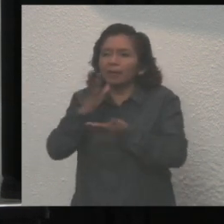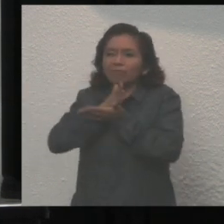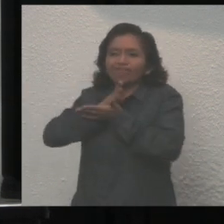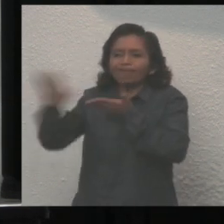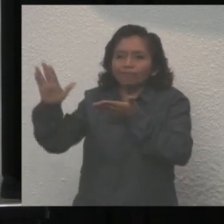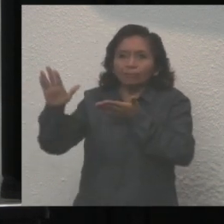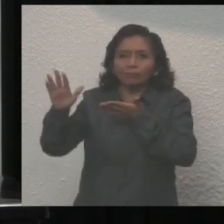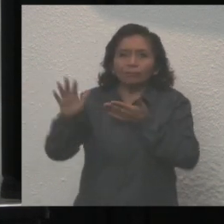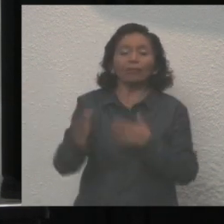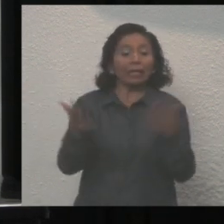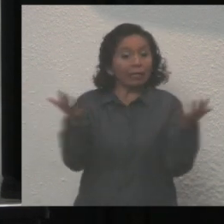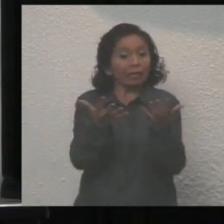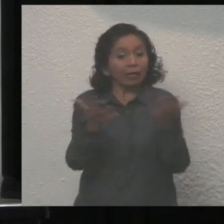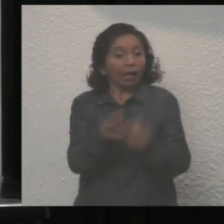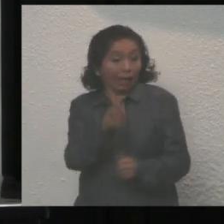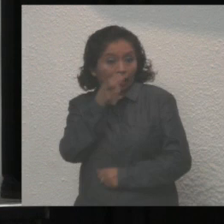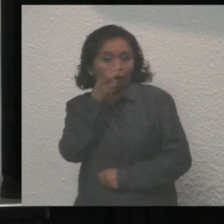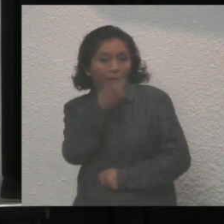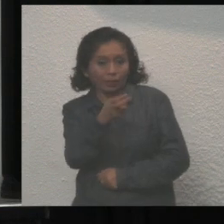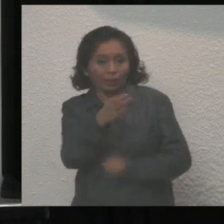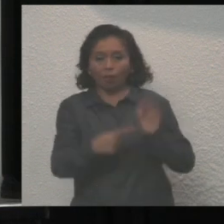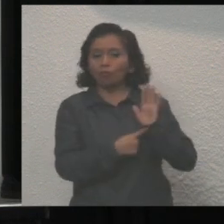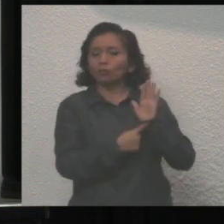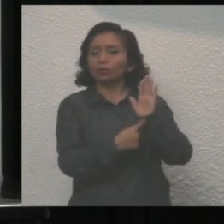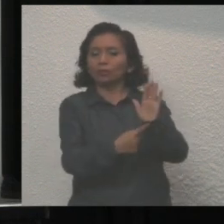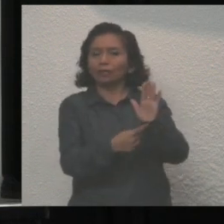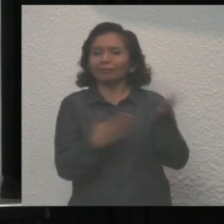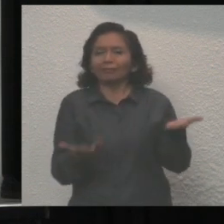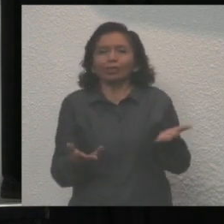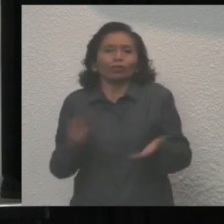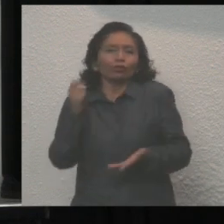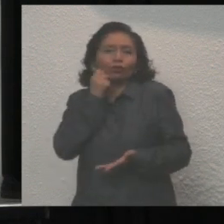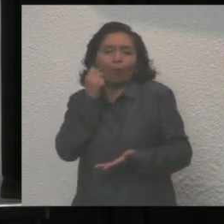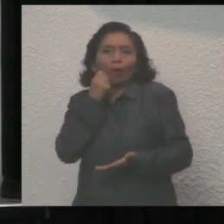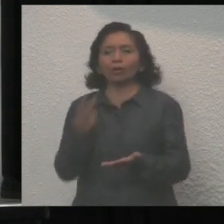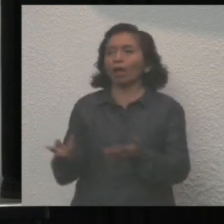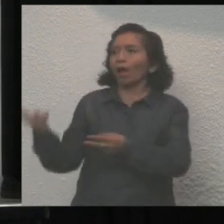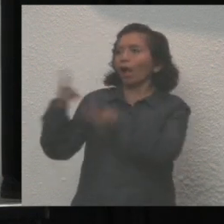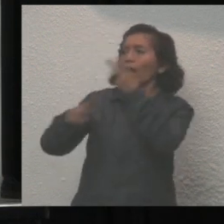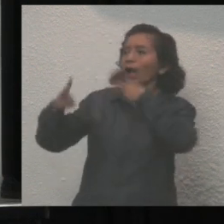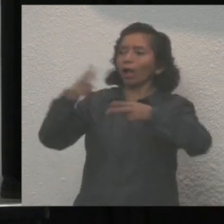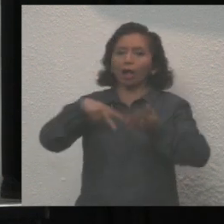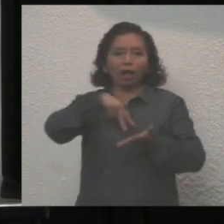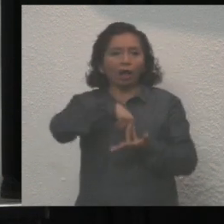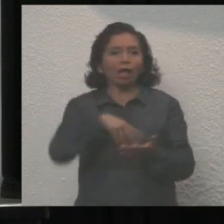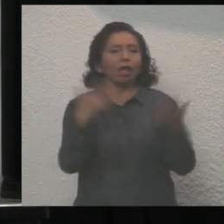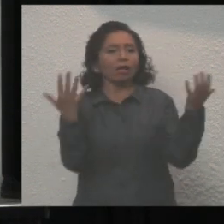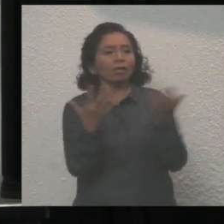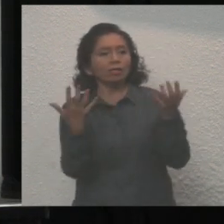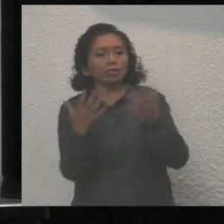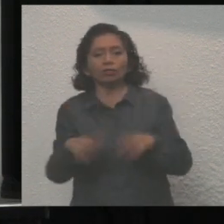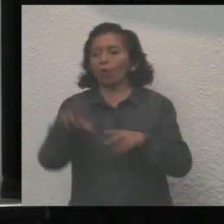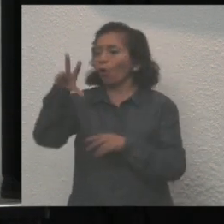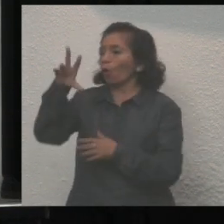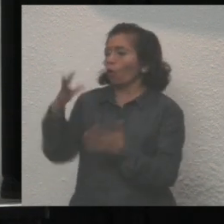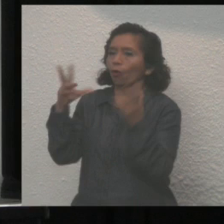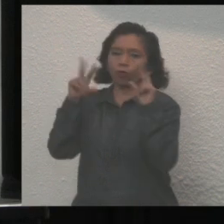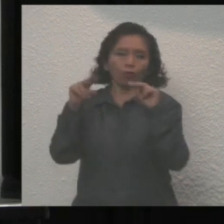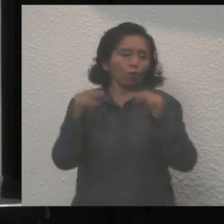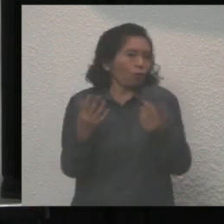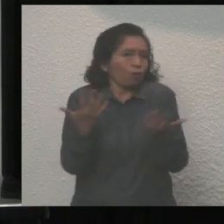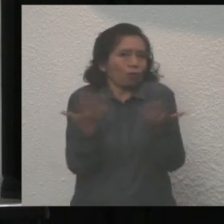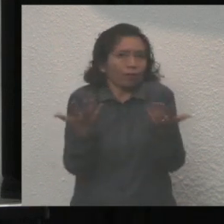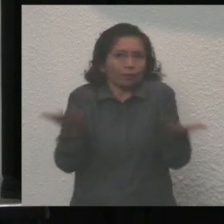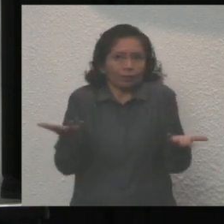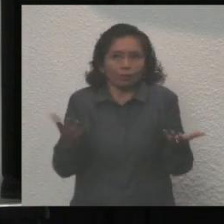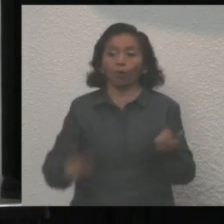Es por eso que poco sirve de venir a señalar lo que se hizo o no se hizo en medio de los peores